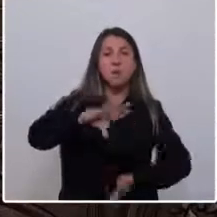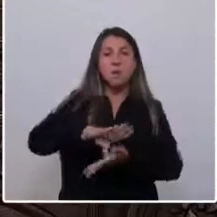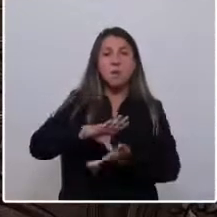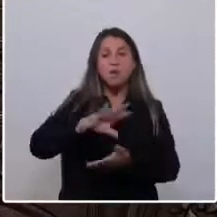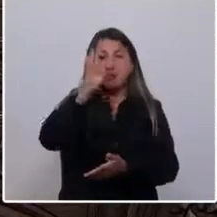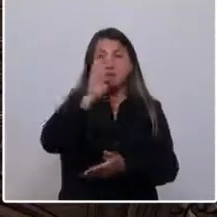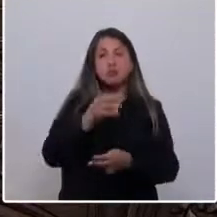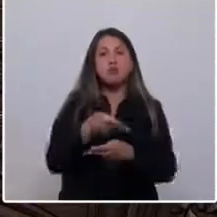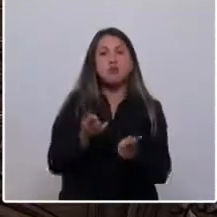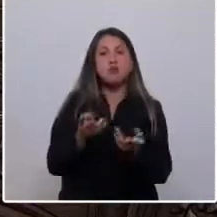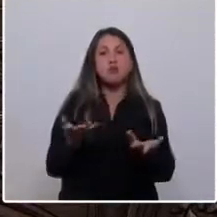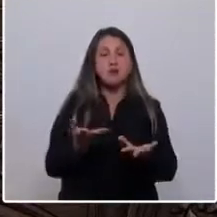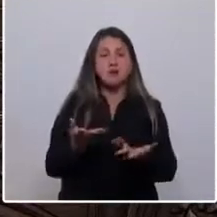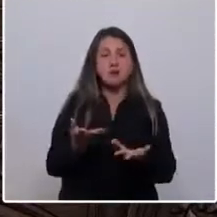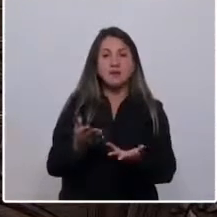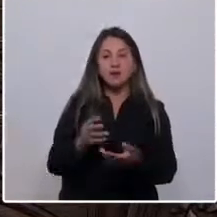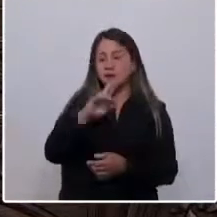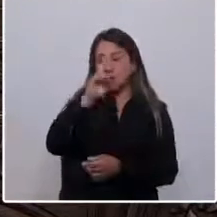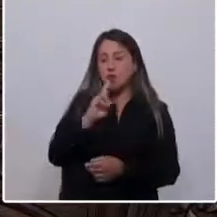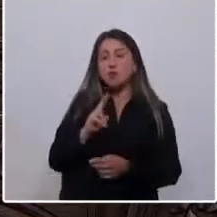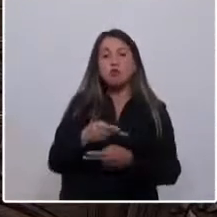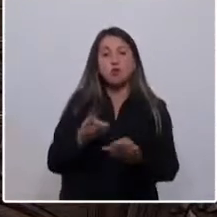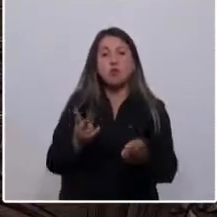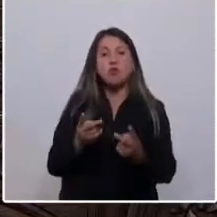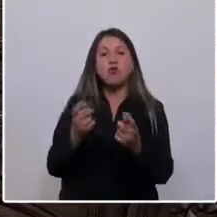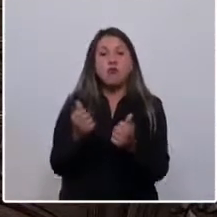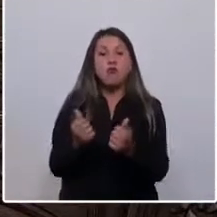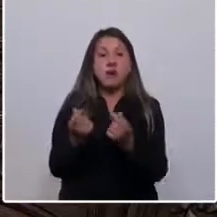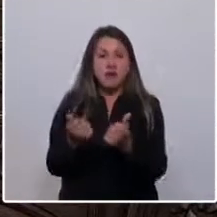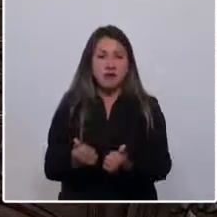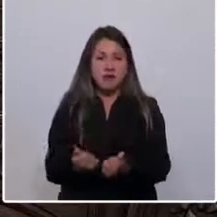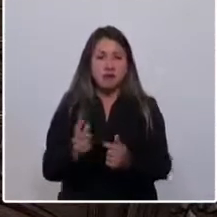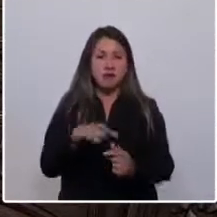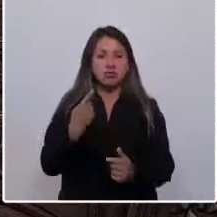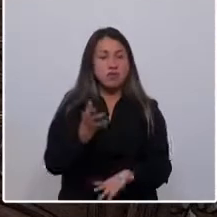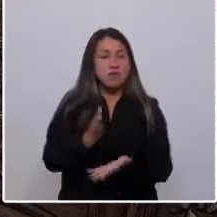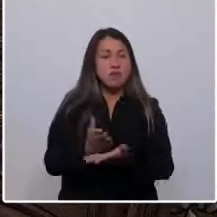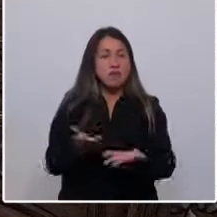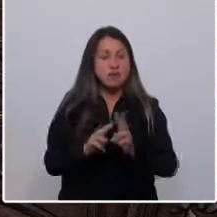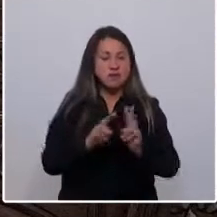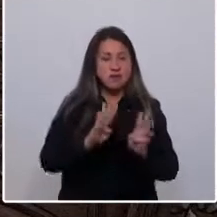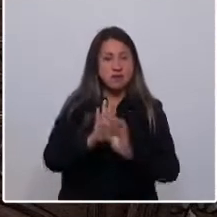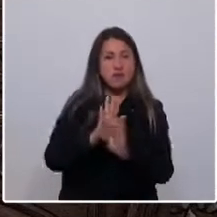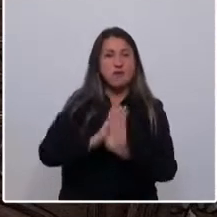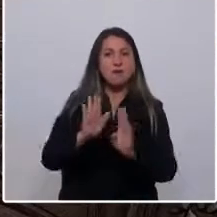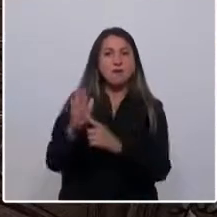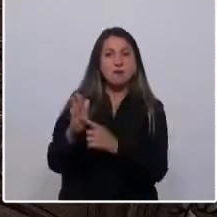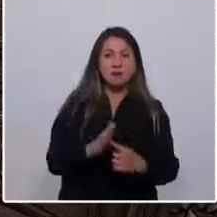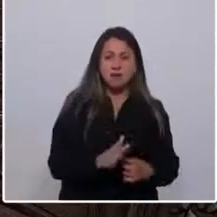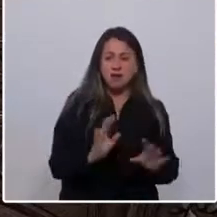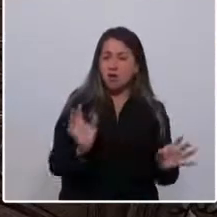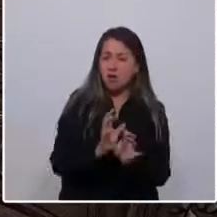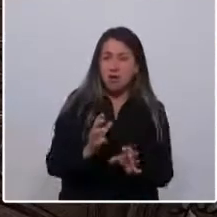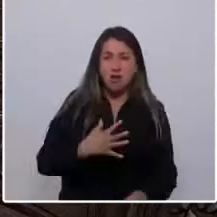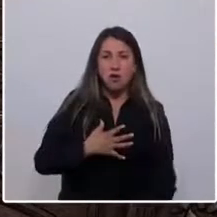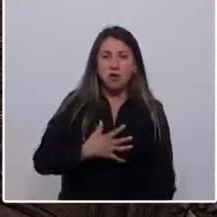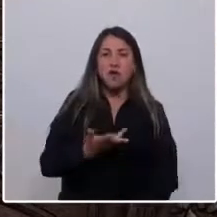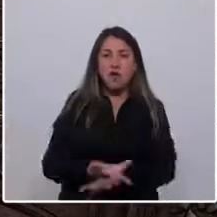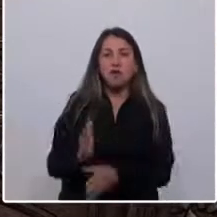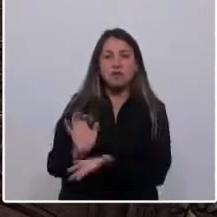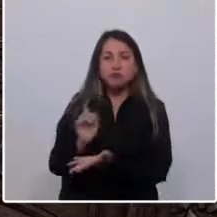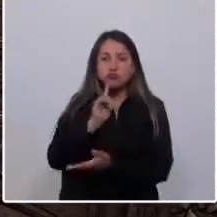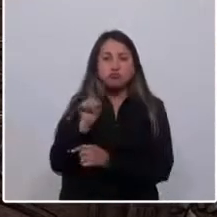pública sea un referente de calidad y por lo mismo es nuestro deber de esta convención terminar con una discriminación atroz que tiene el Estado.